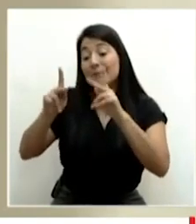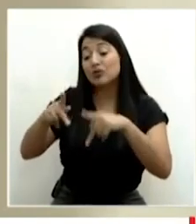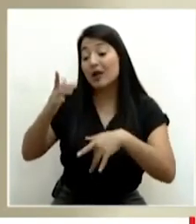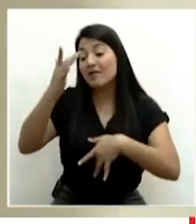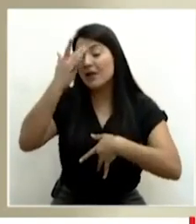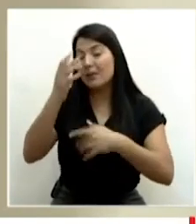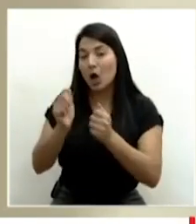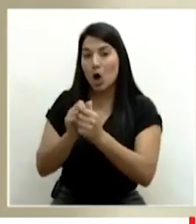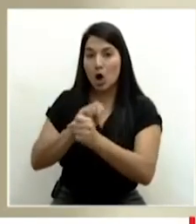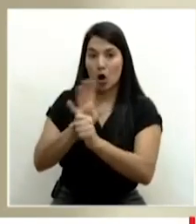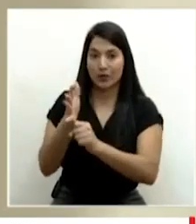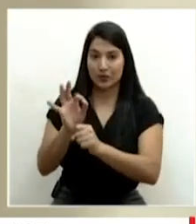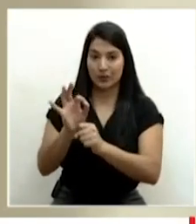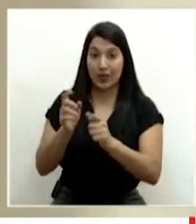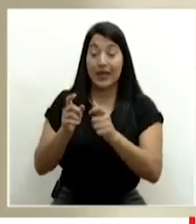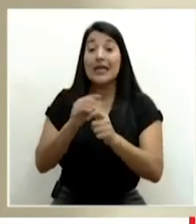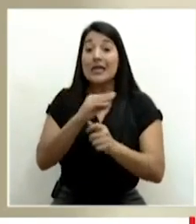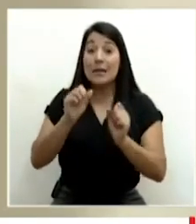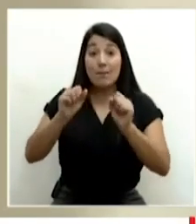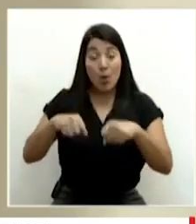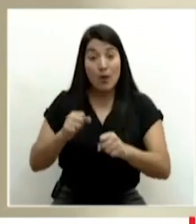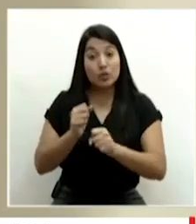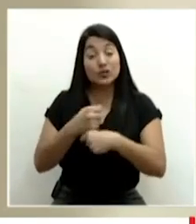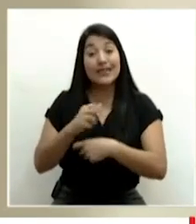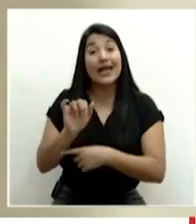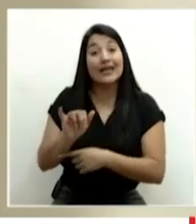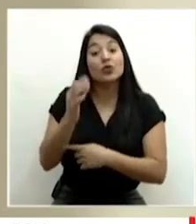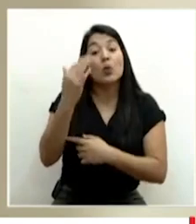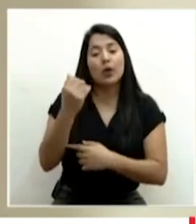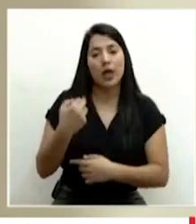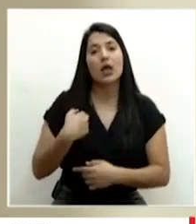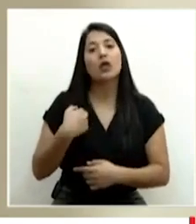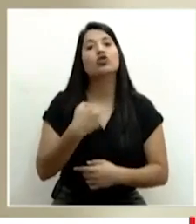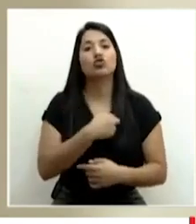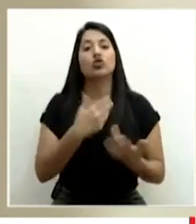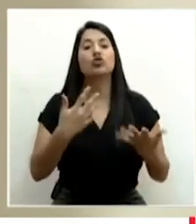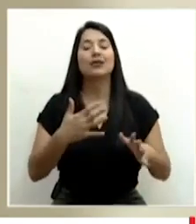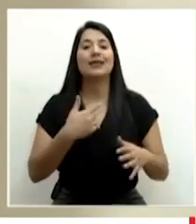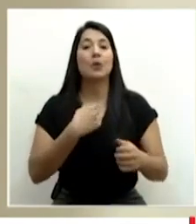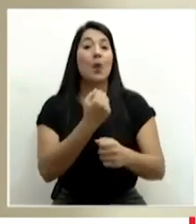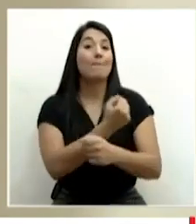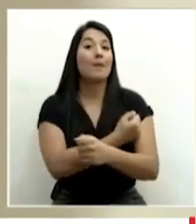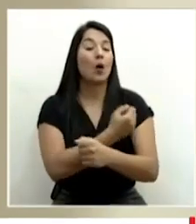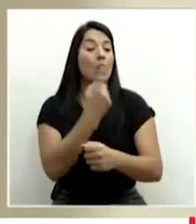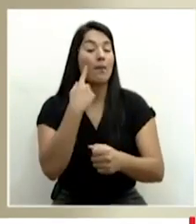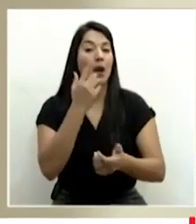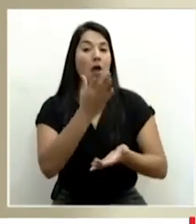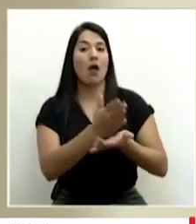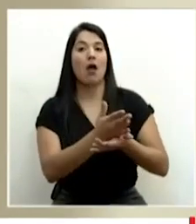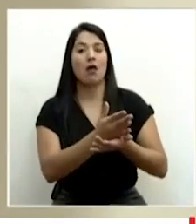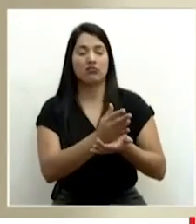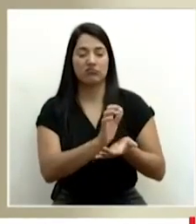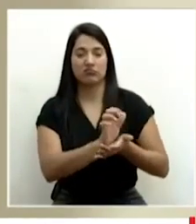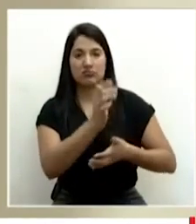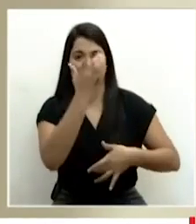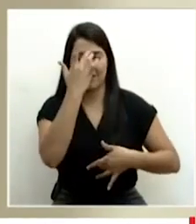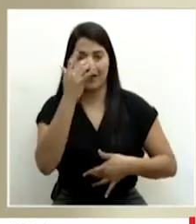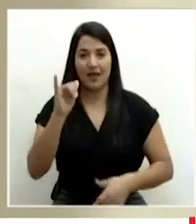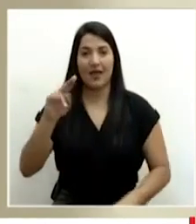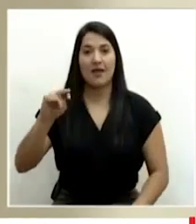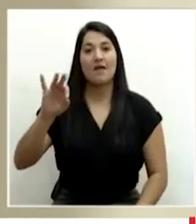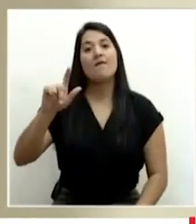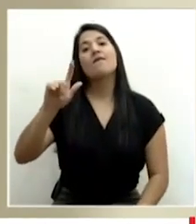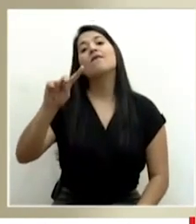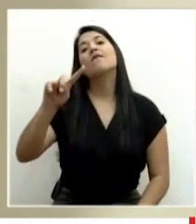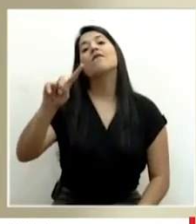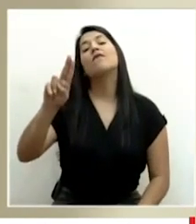Y podemos hacer esto porque existe una vacuna contra la influenza y la estamos aplicando en este momento en